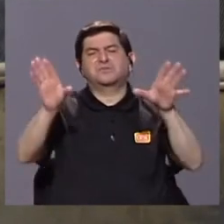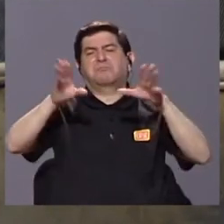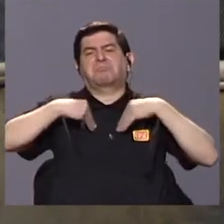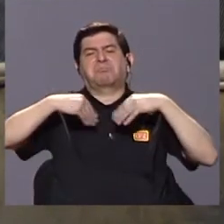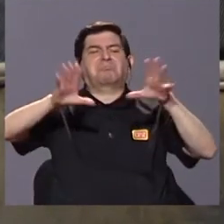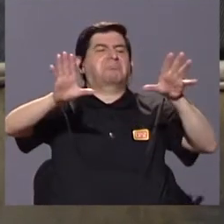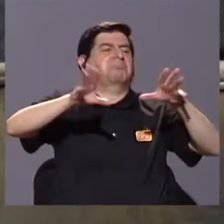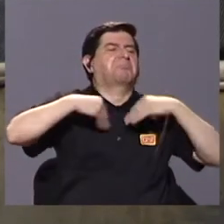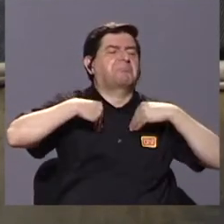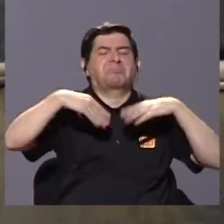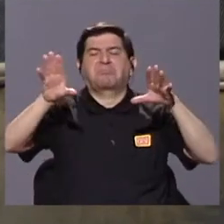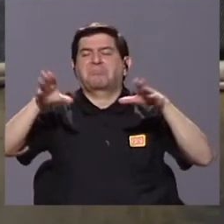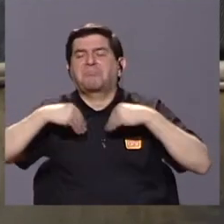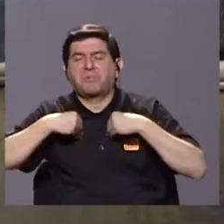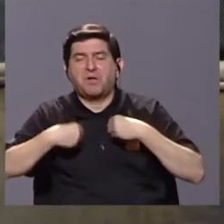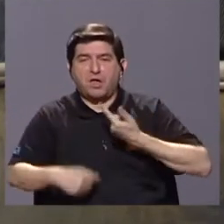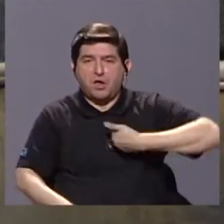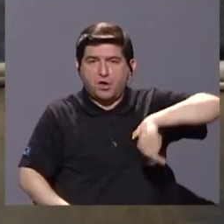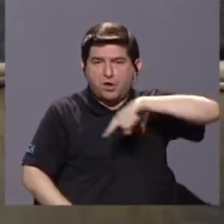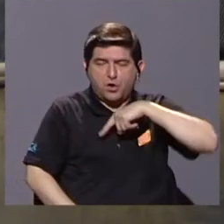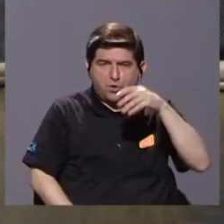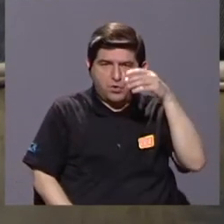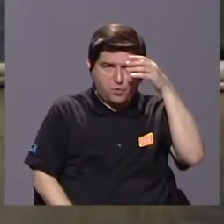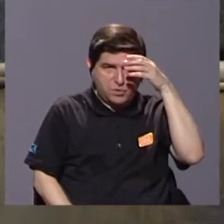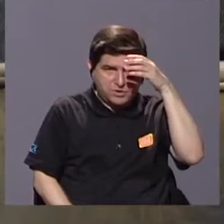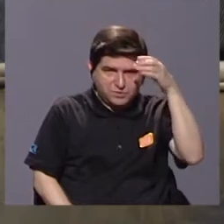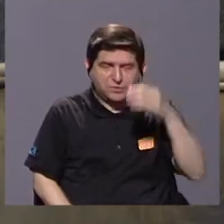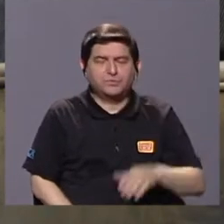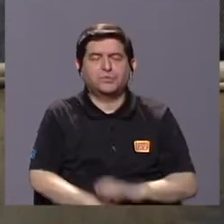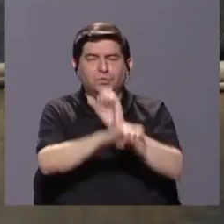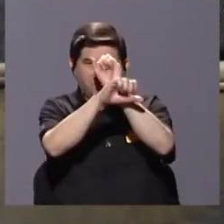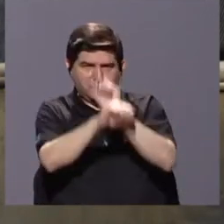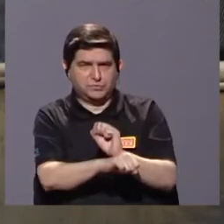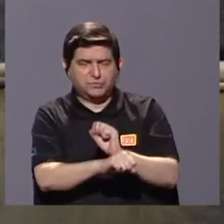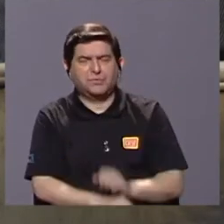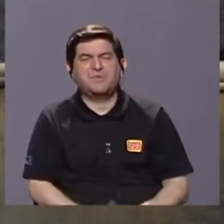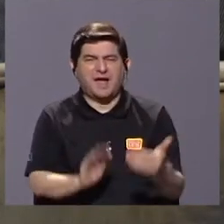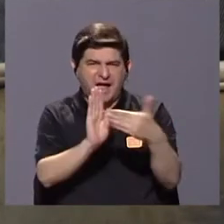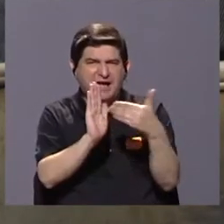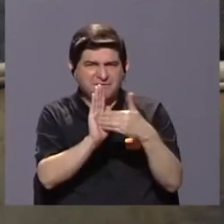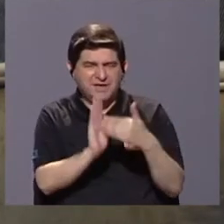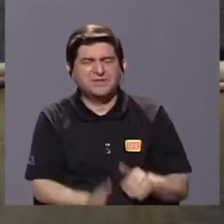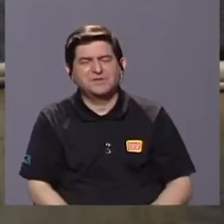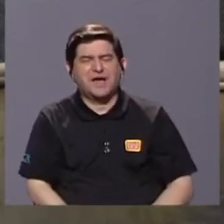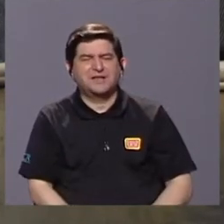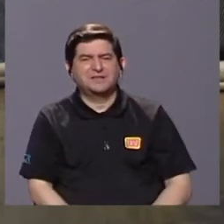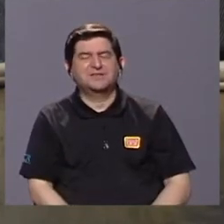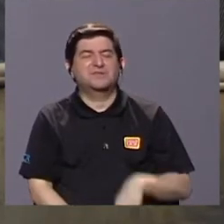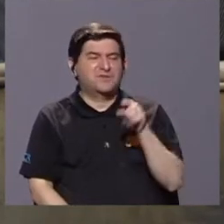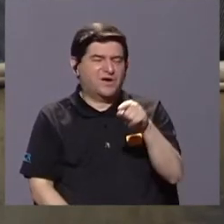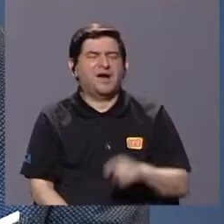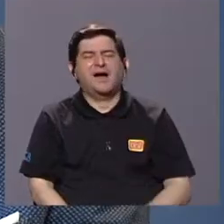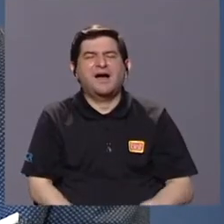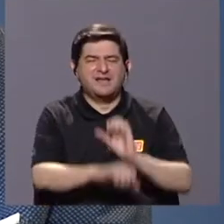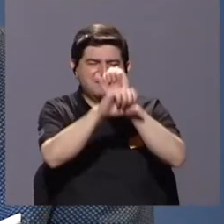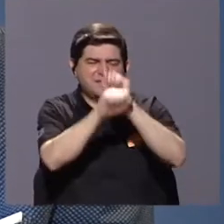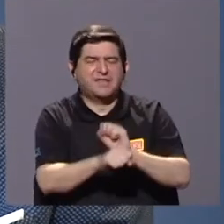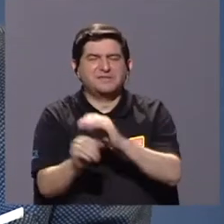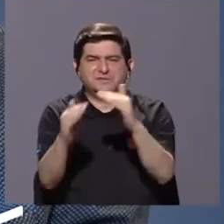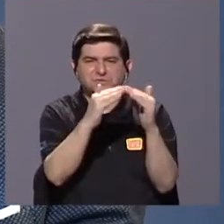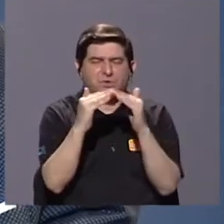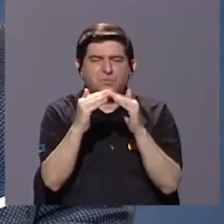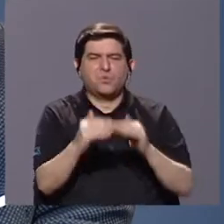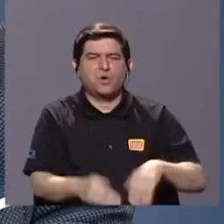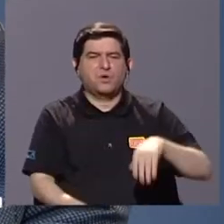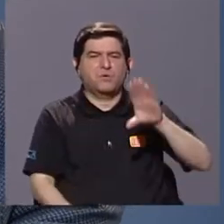nuestras costumbres en deterioro de muchas costumbres tradicionales del pueblo cabeca. Yo me imagino,